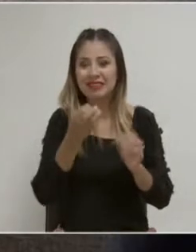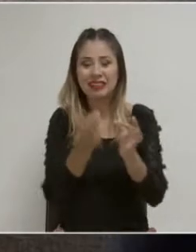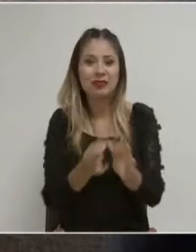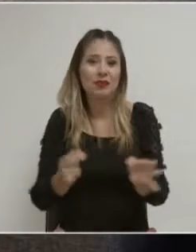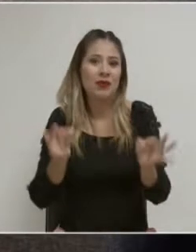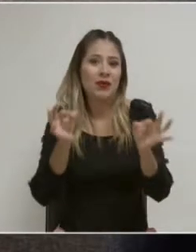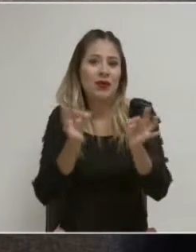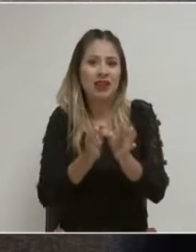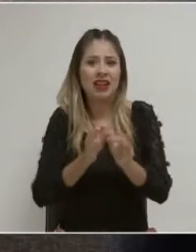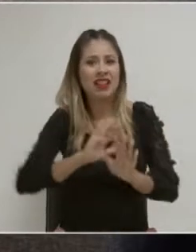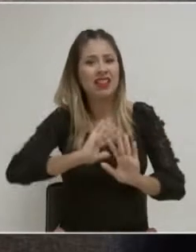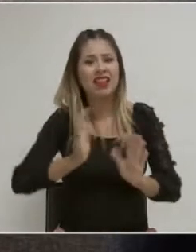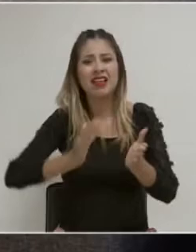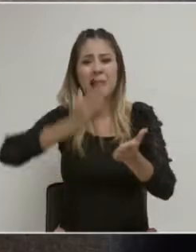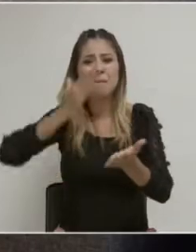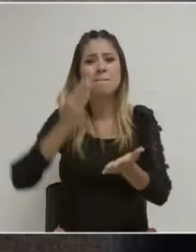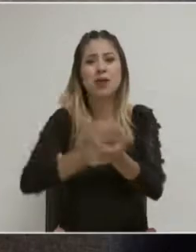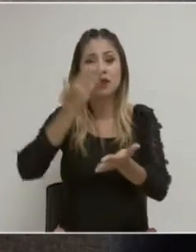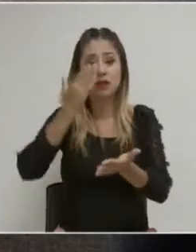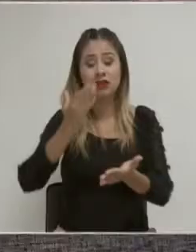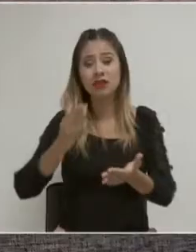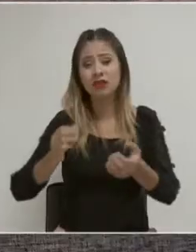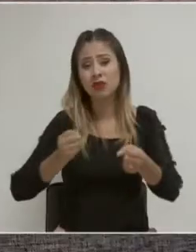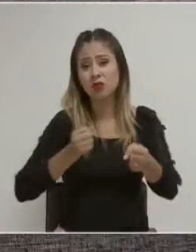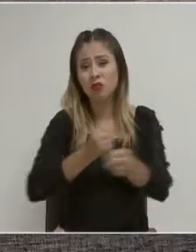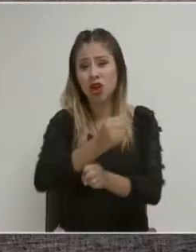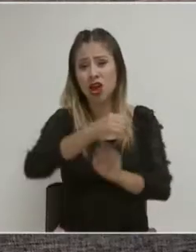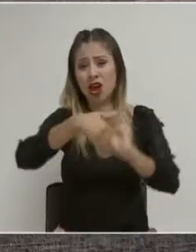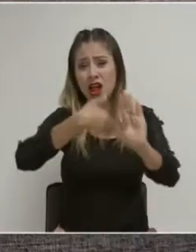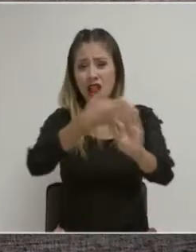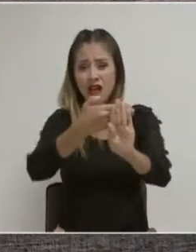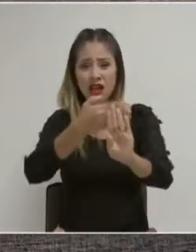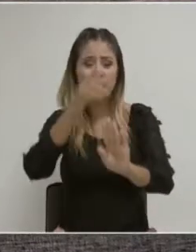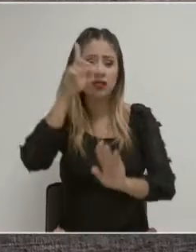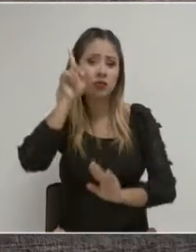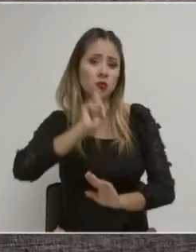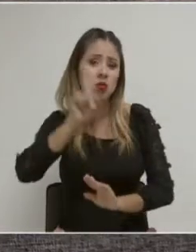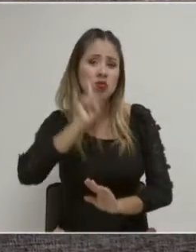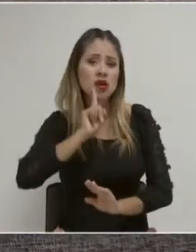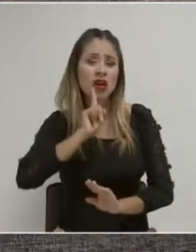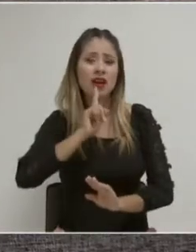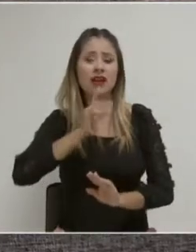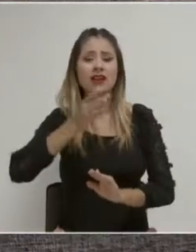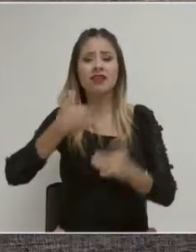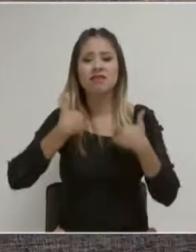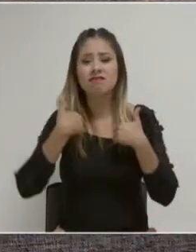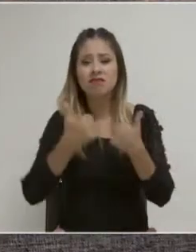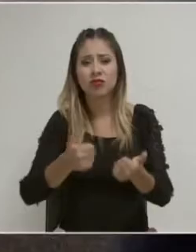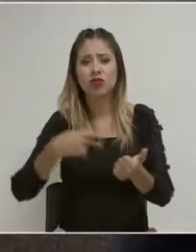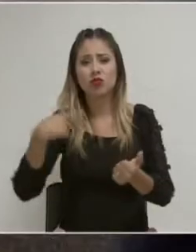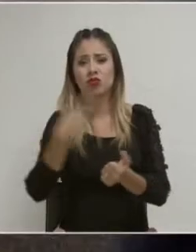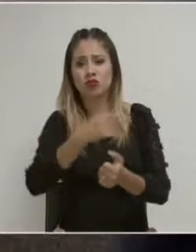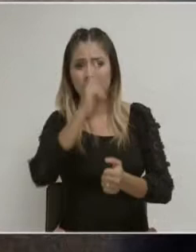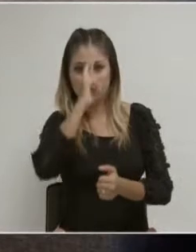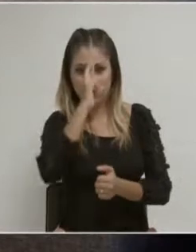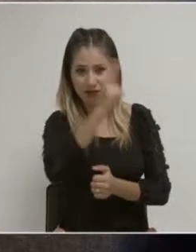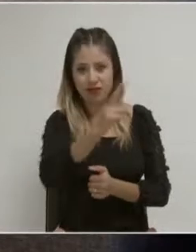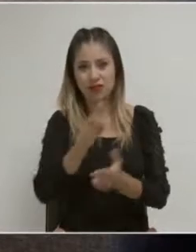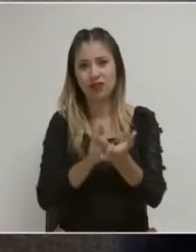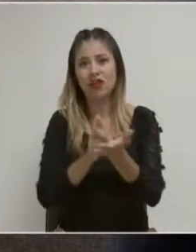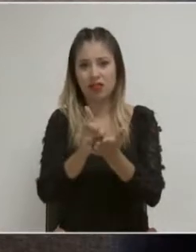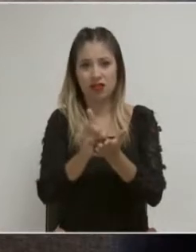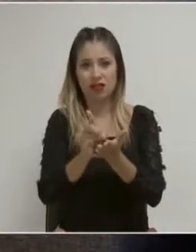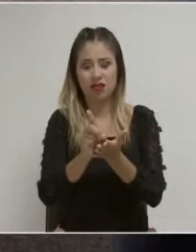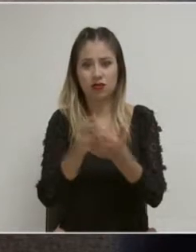exigir un alto a la violencia y al reconocimiento de los derechos de las mujeres. Hablando específicamente del